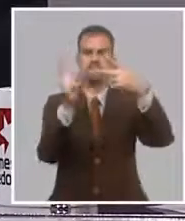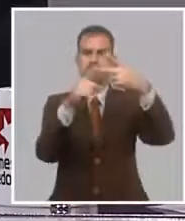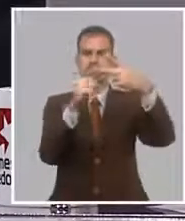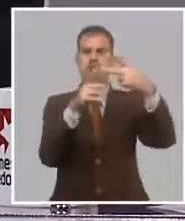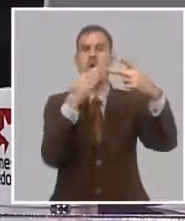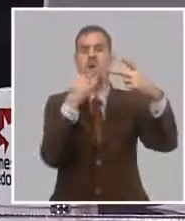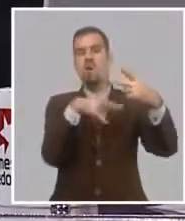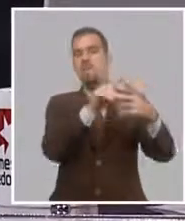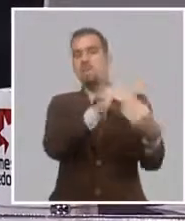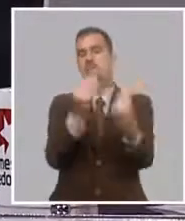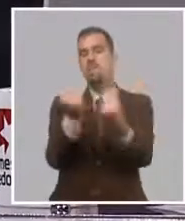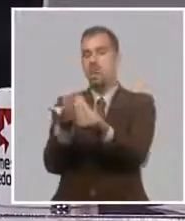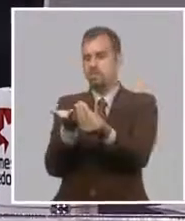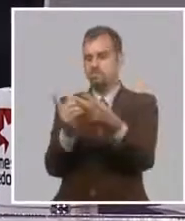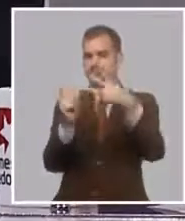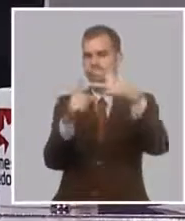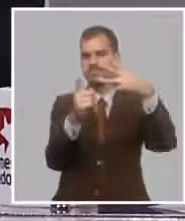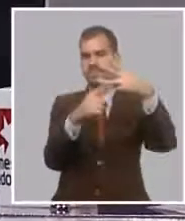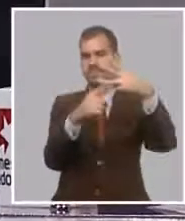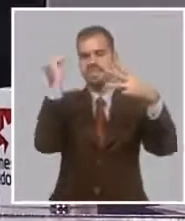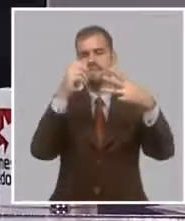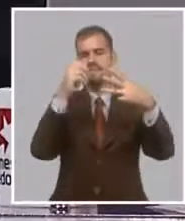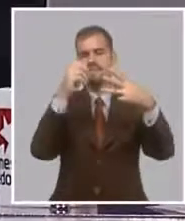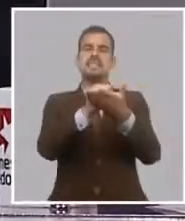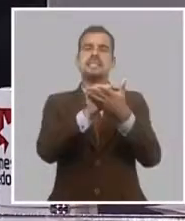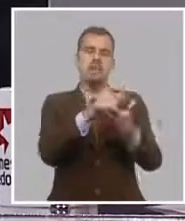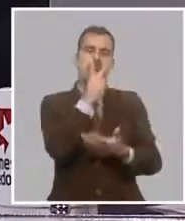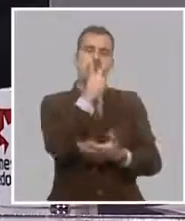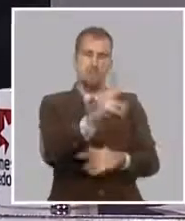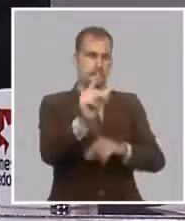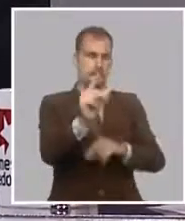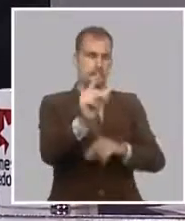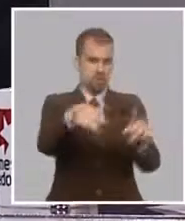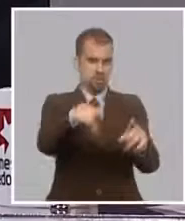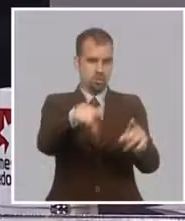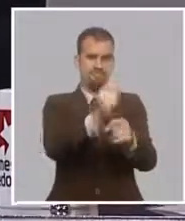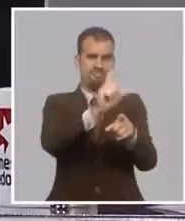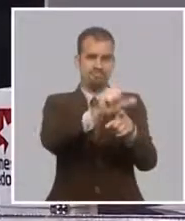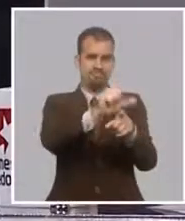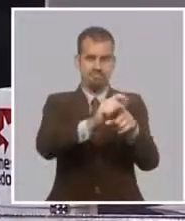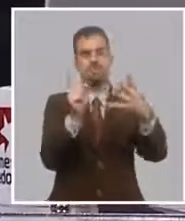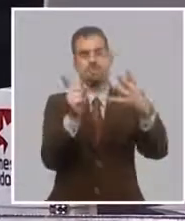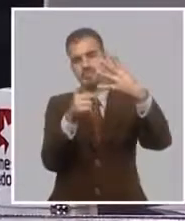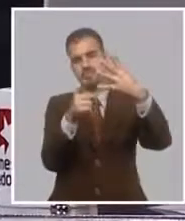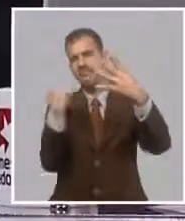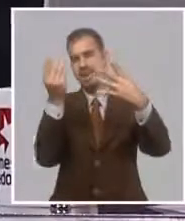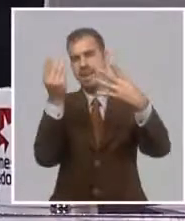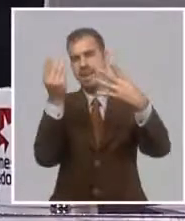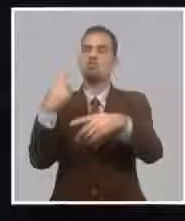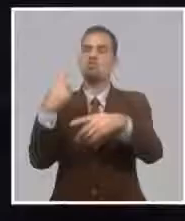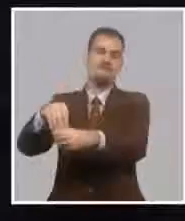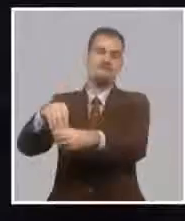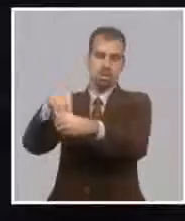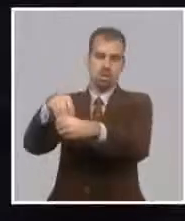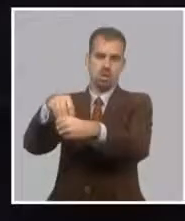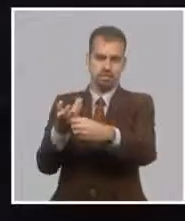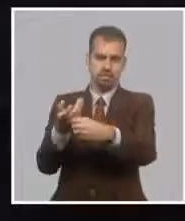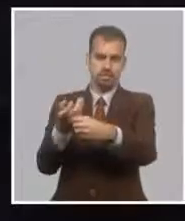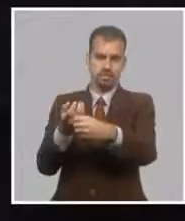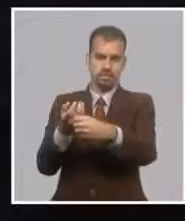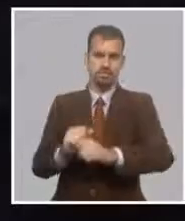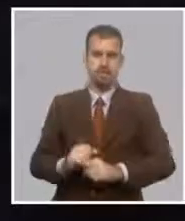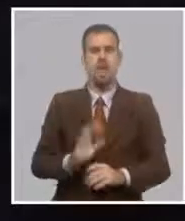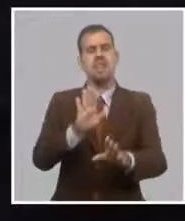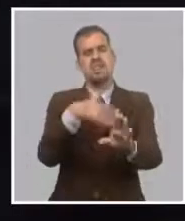un proceso de bancarización y servicio a los productores y lo que es la banca de fomento. Y luego me voy a detener